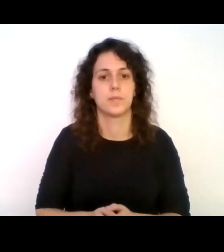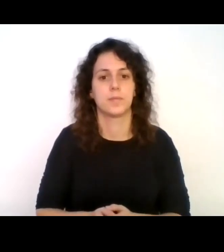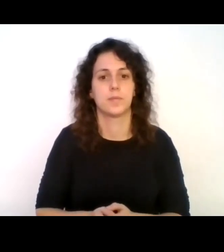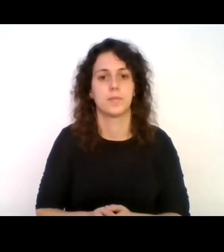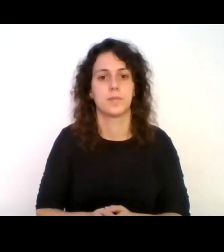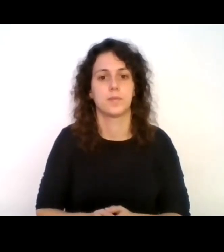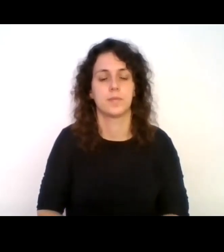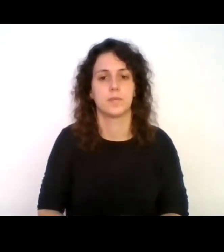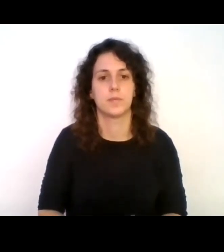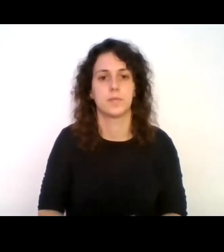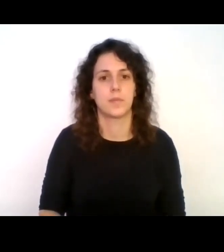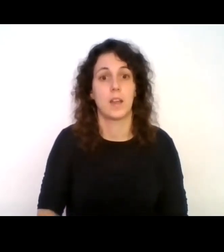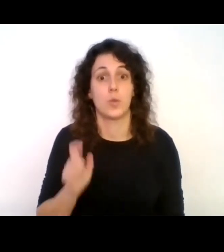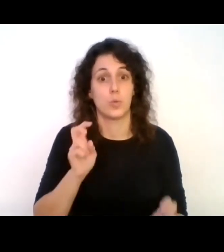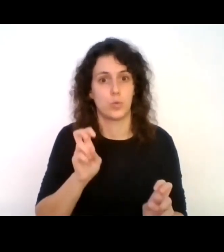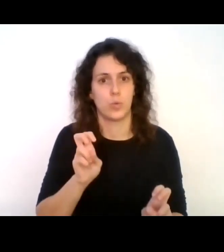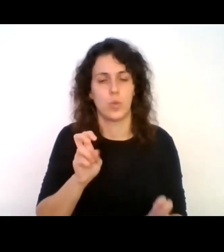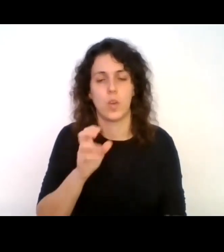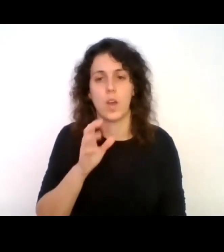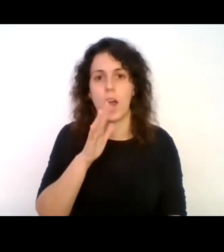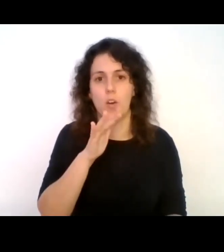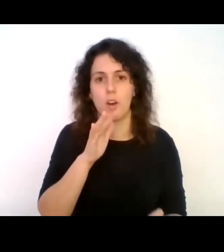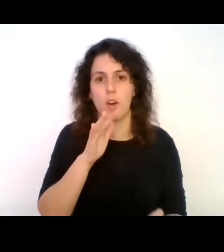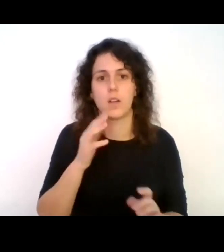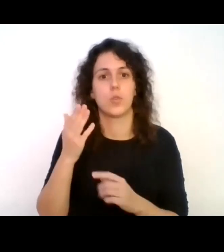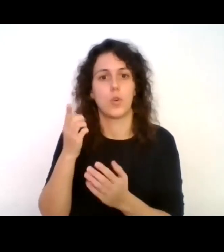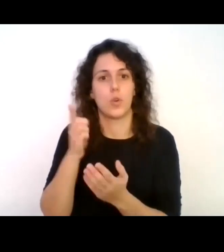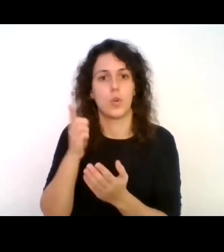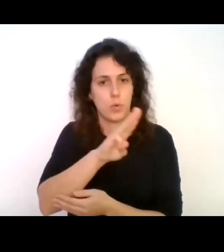un segundo voy a entonces volver al powerpoint